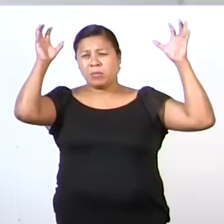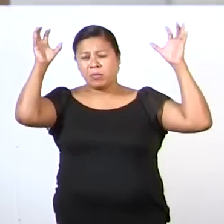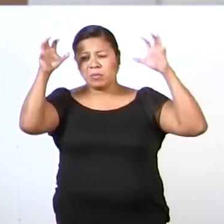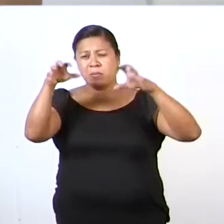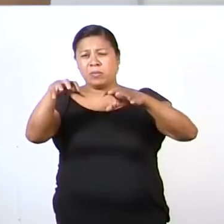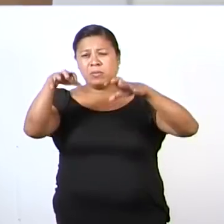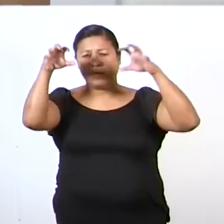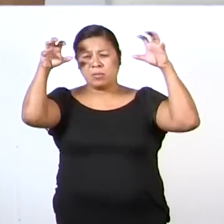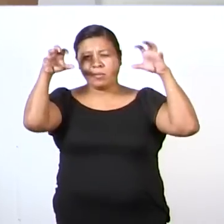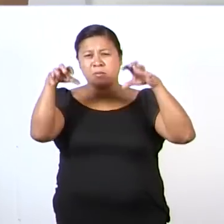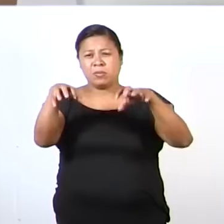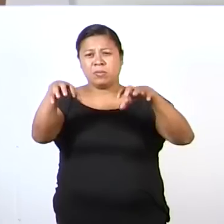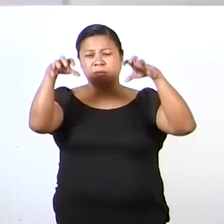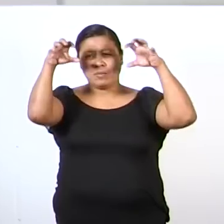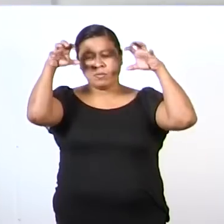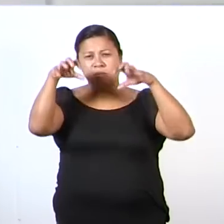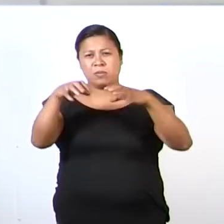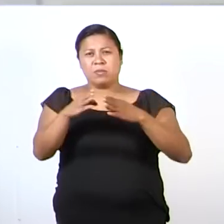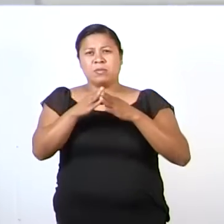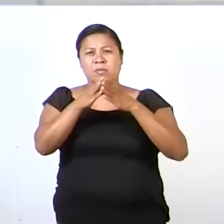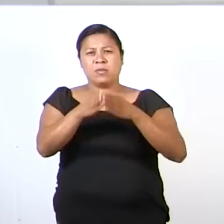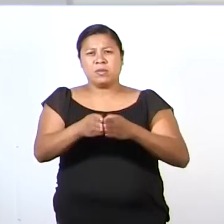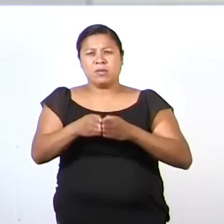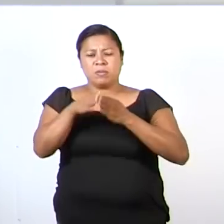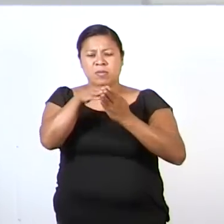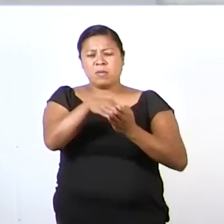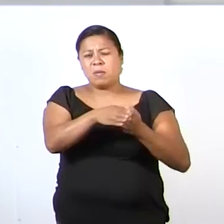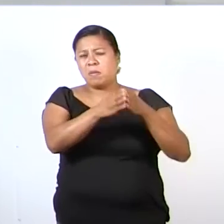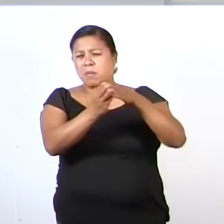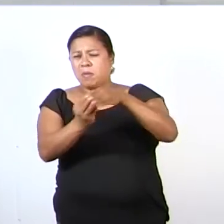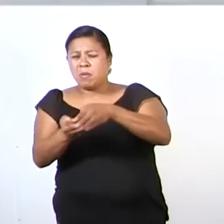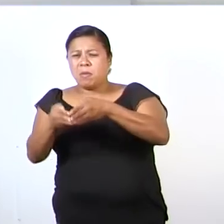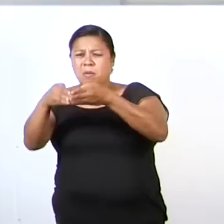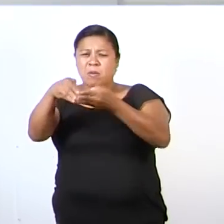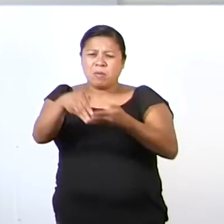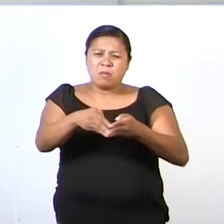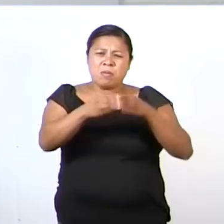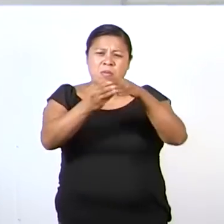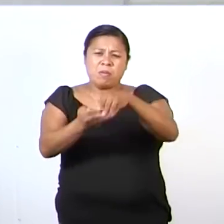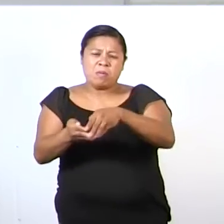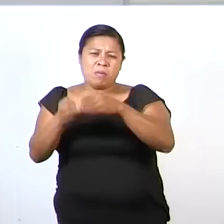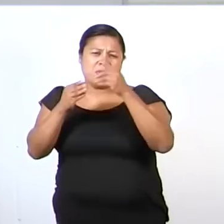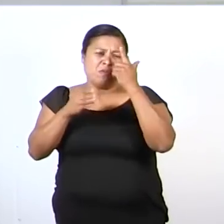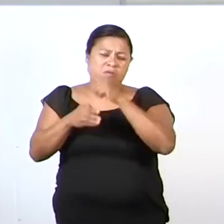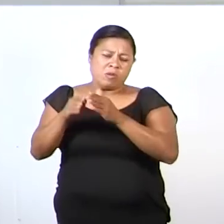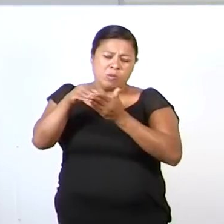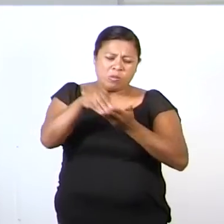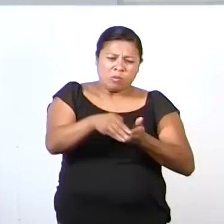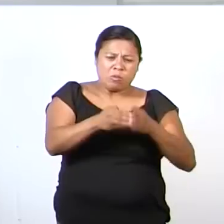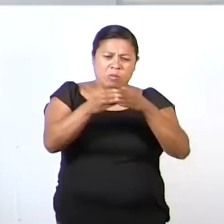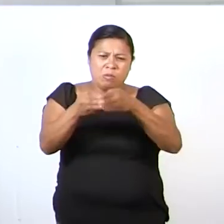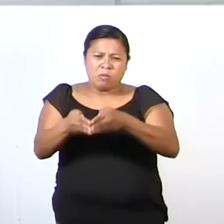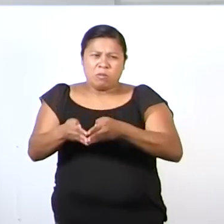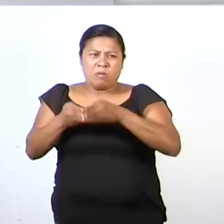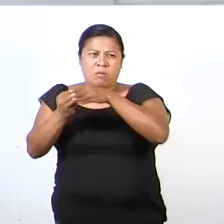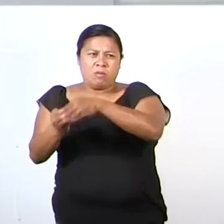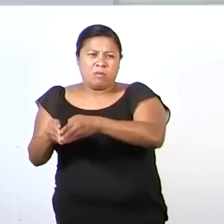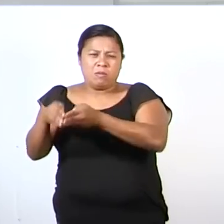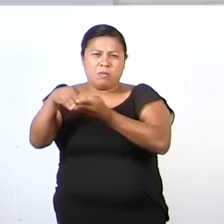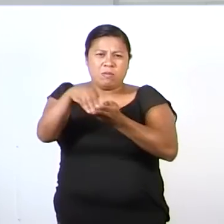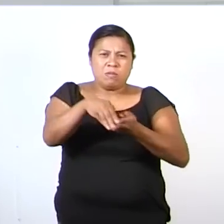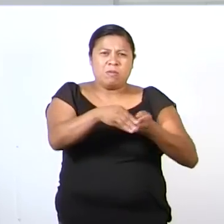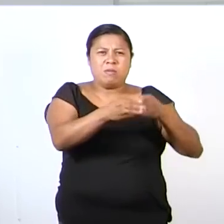apareció. ¡Zas, pras, tras! El marco se movía mucho. Se empezaban a